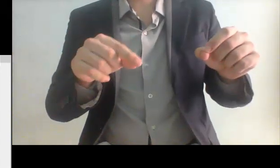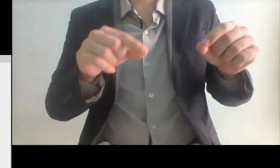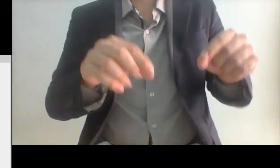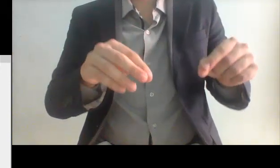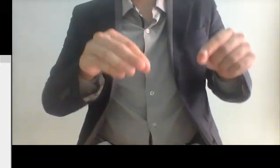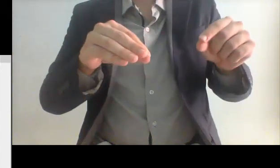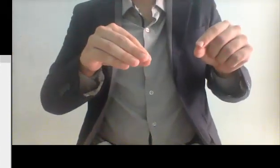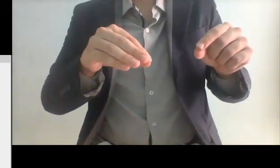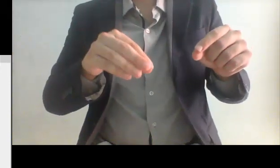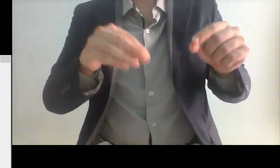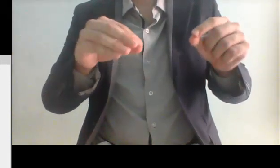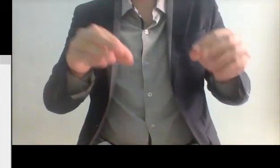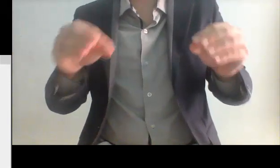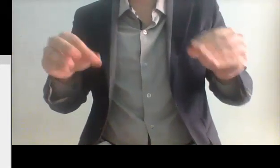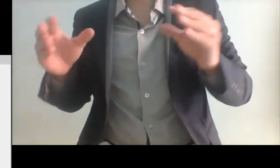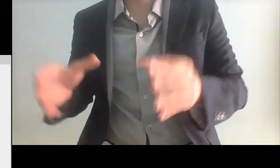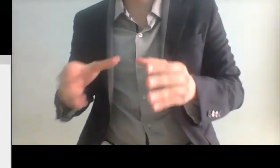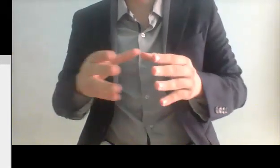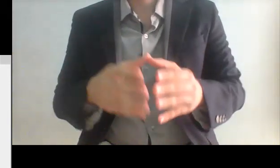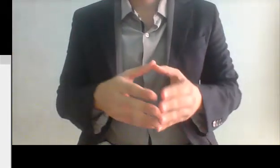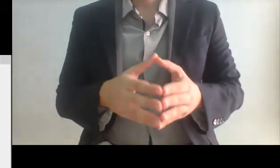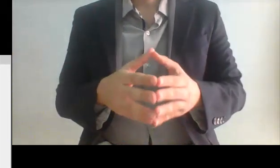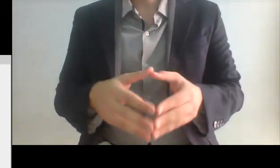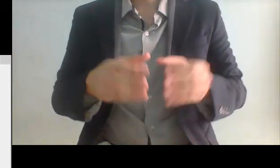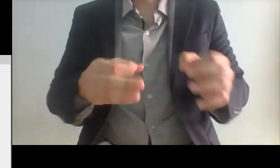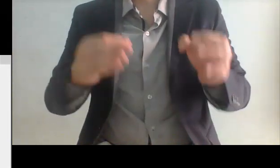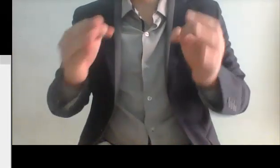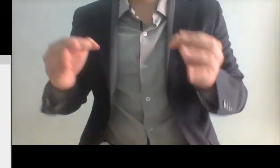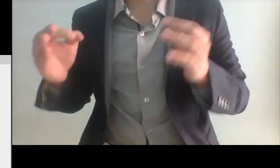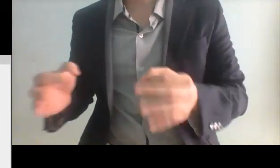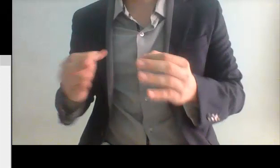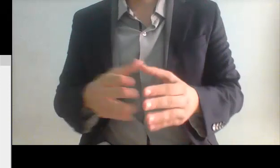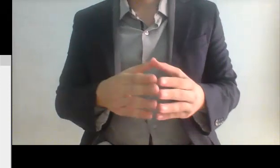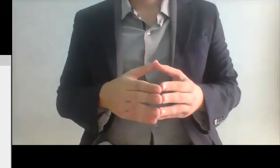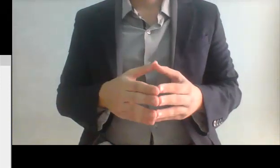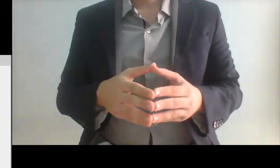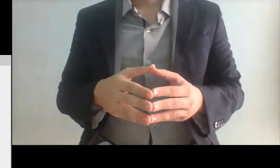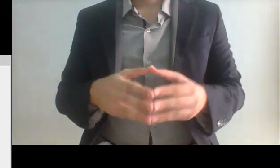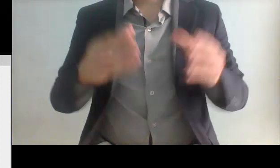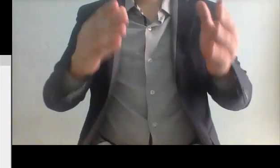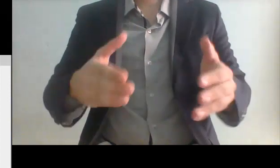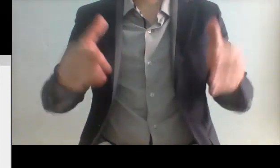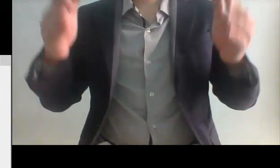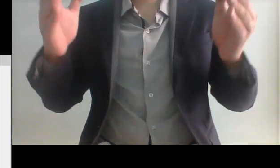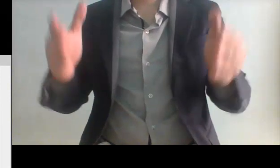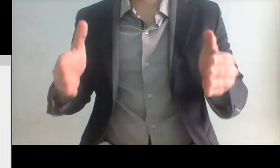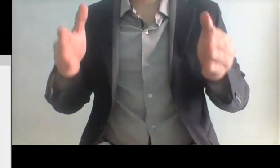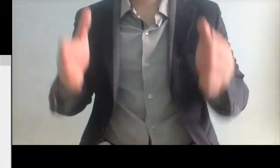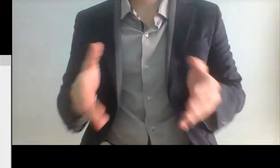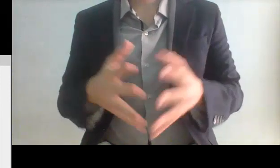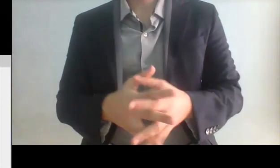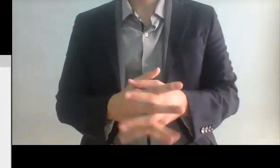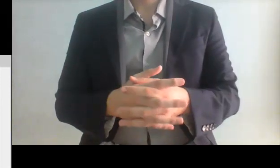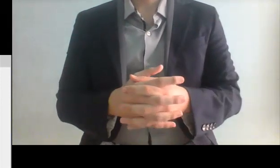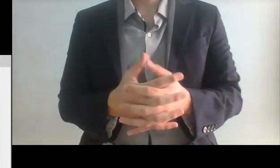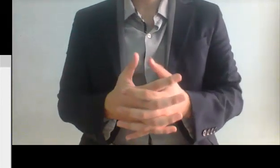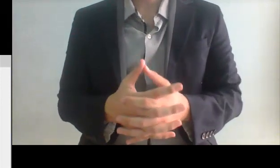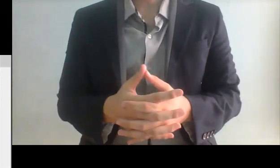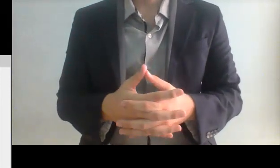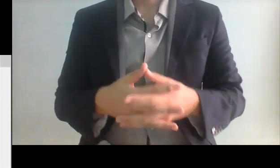clave porque estaba en la Secretaría de Hacienda y Crédito Público como como subsecretaria quien nos iba a dar cuenta de estos hechos